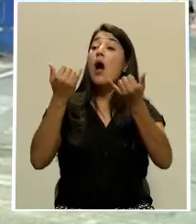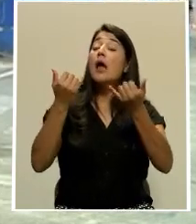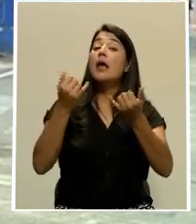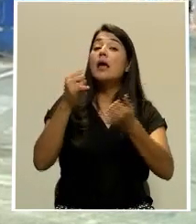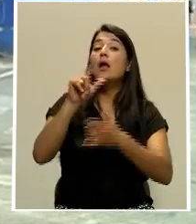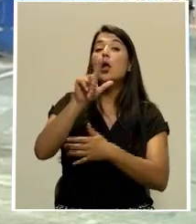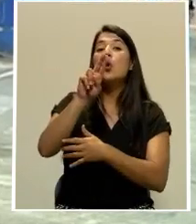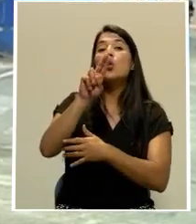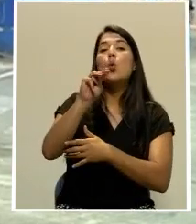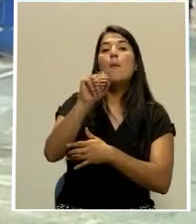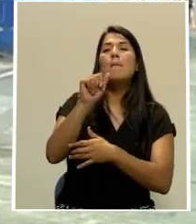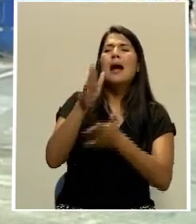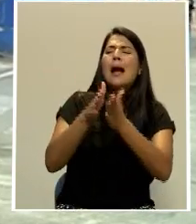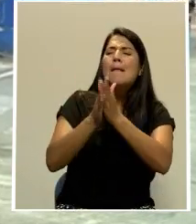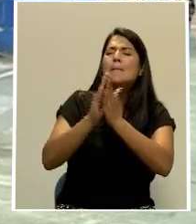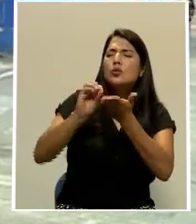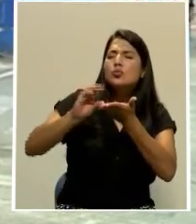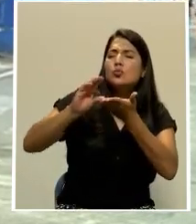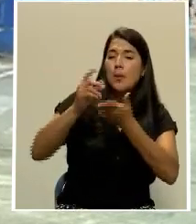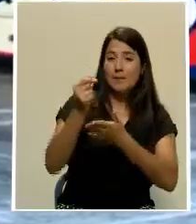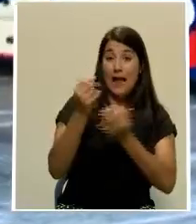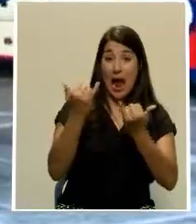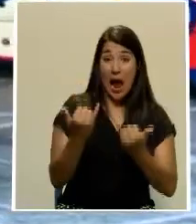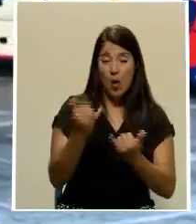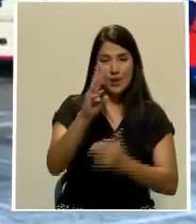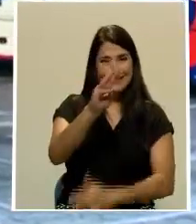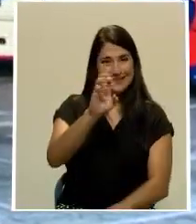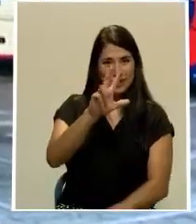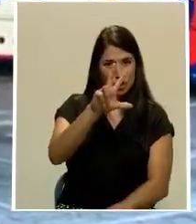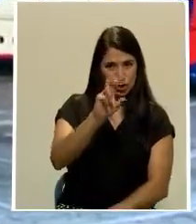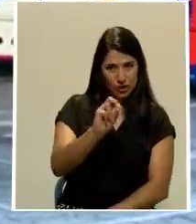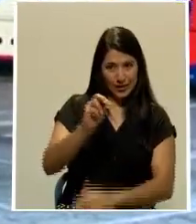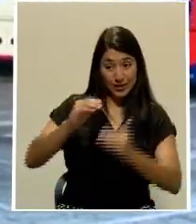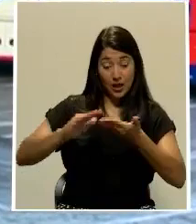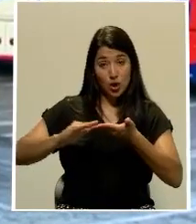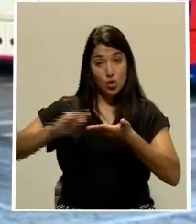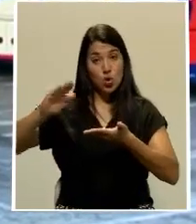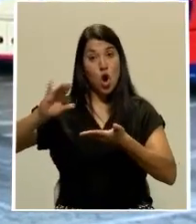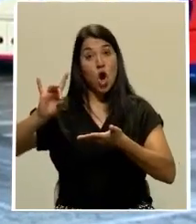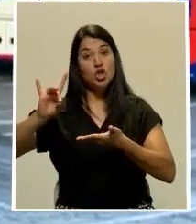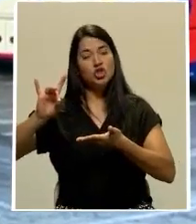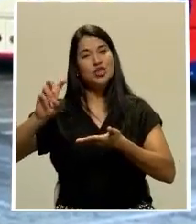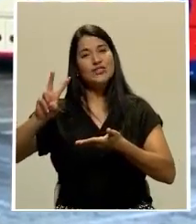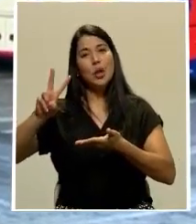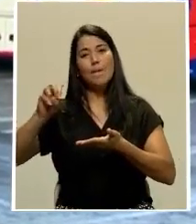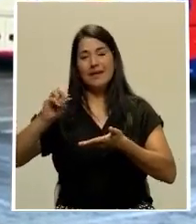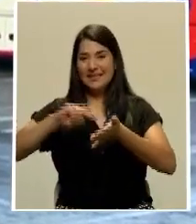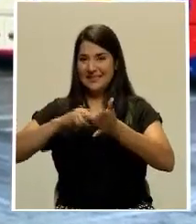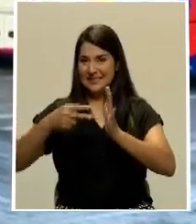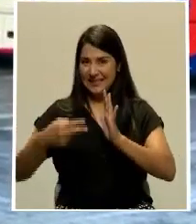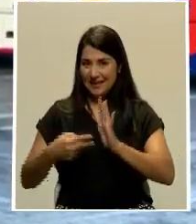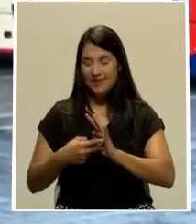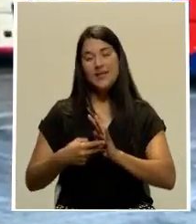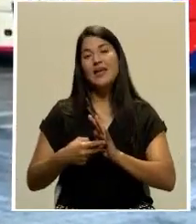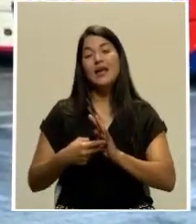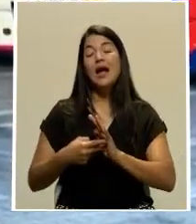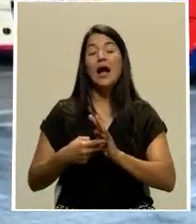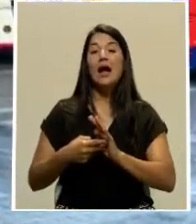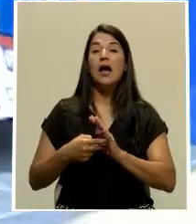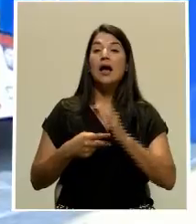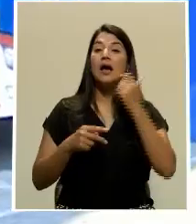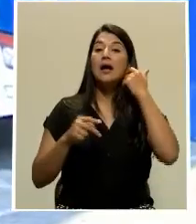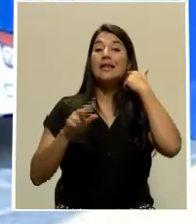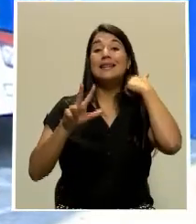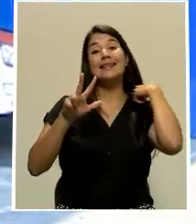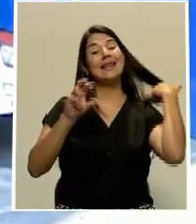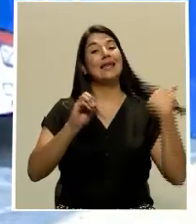que el pasaje pasara de 630 colones a 820 colones, es decir, un aumento superior